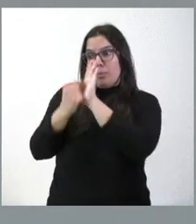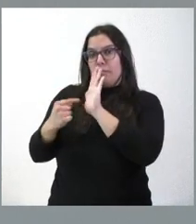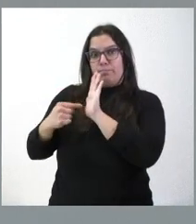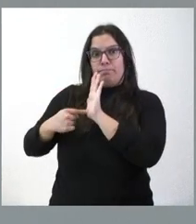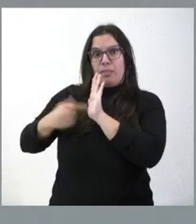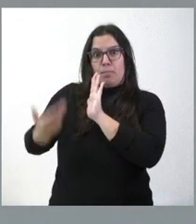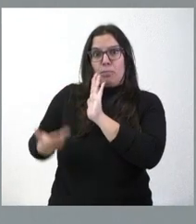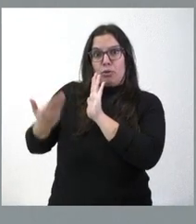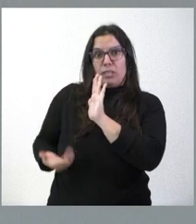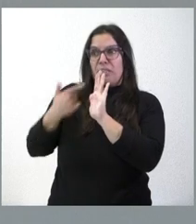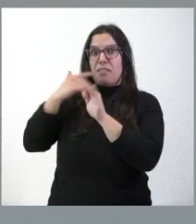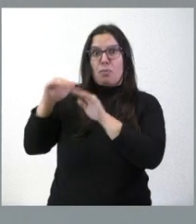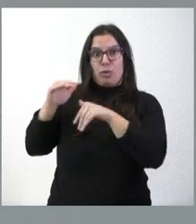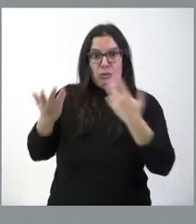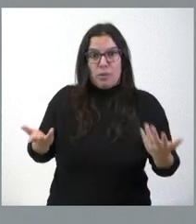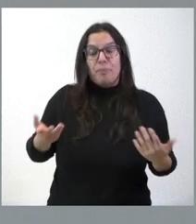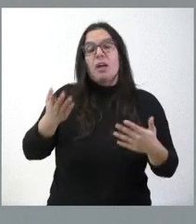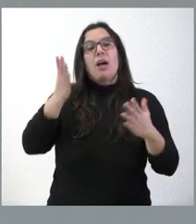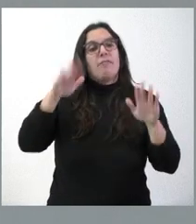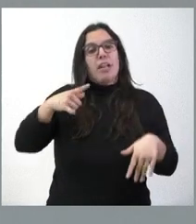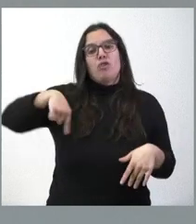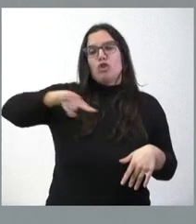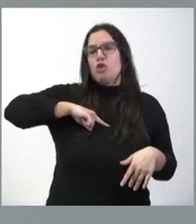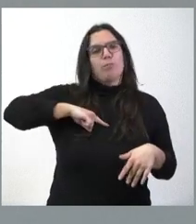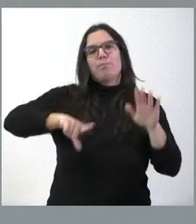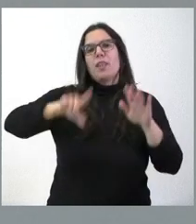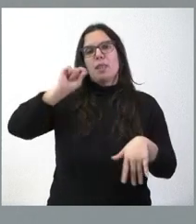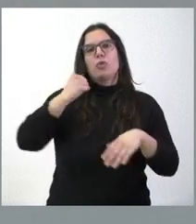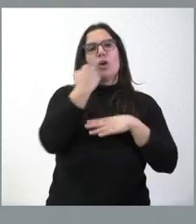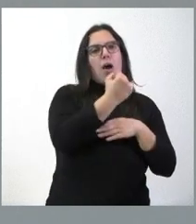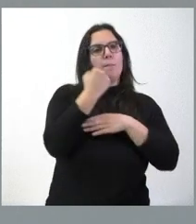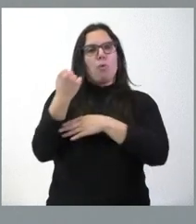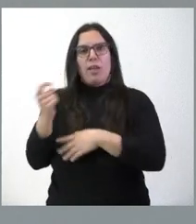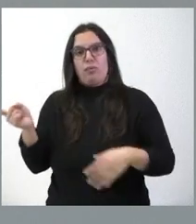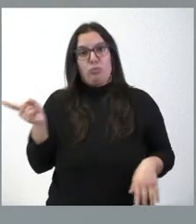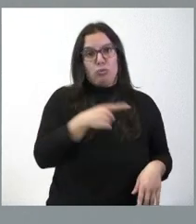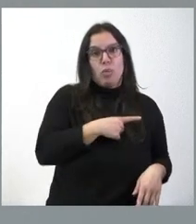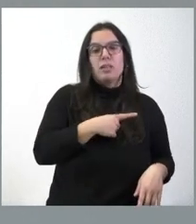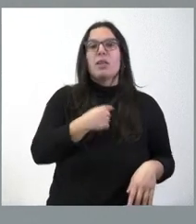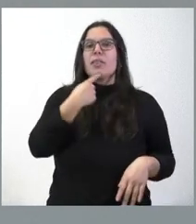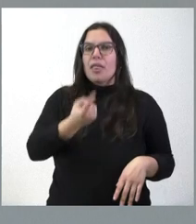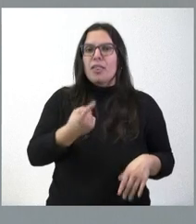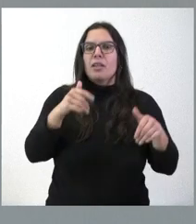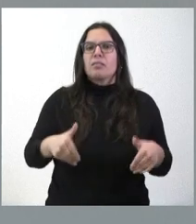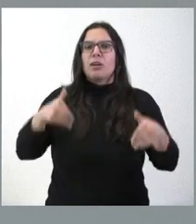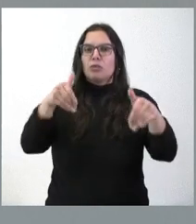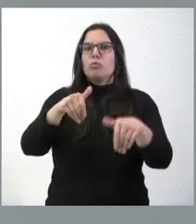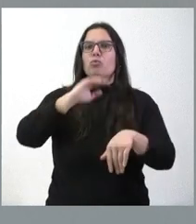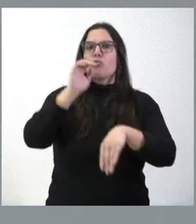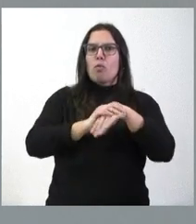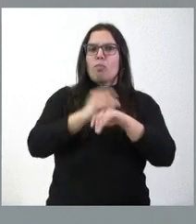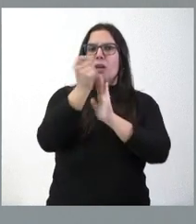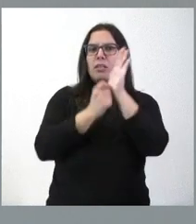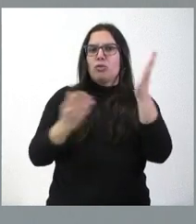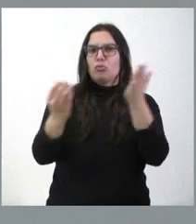por parte de esa convocatoria. Decidimos avalar esas candidaturas, decidimos catalogarlas como candidaturas que cumplían todos los